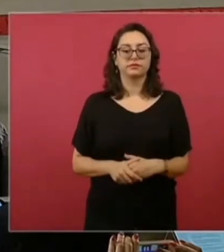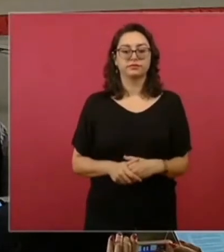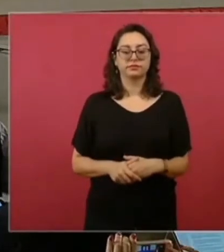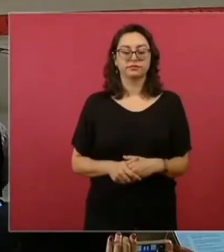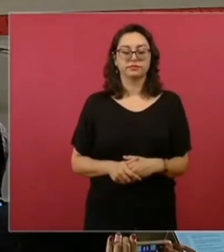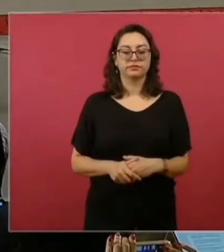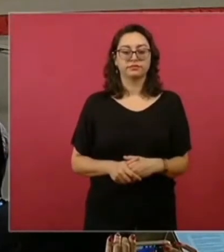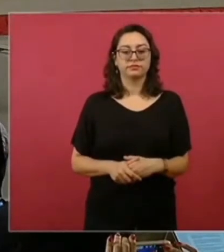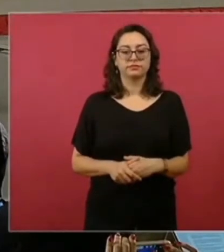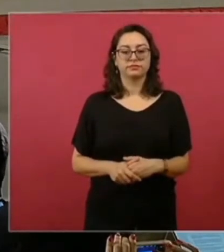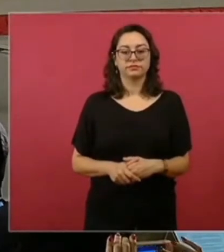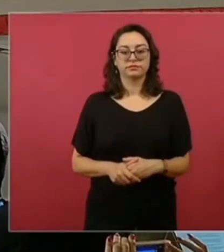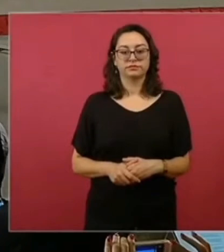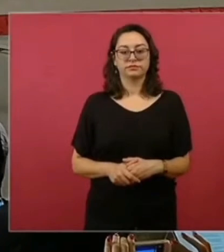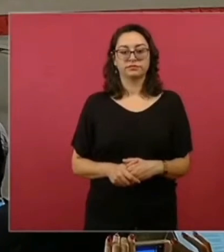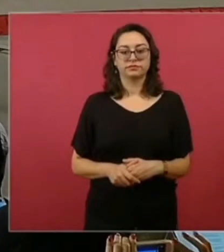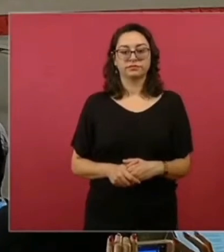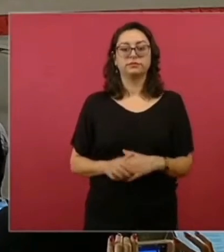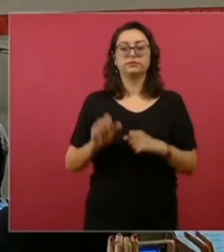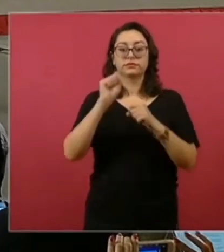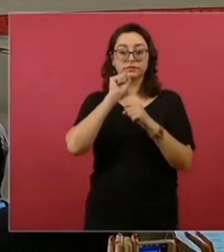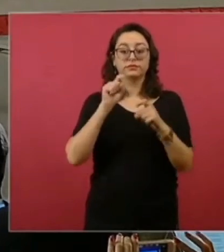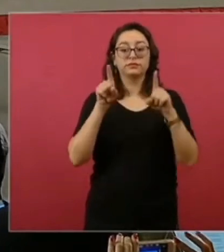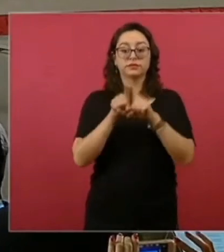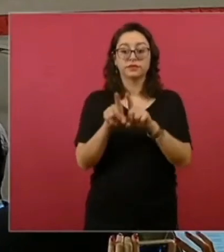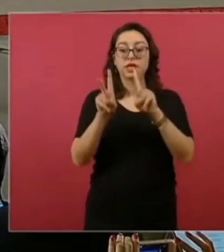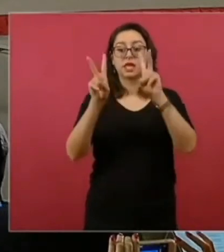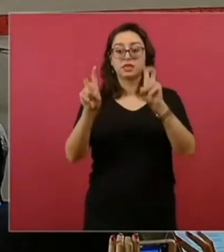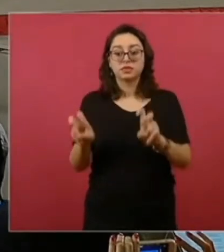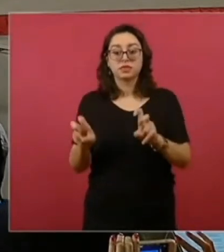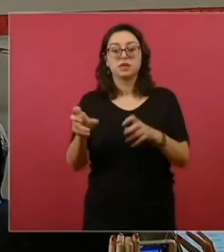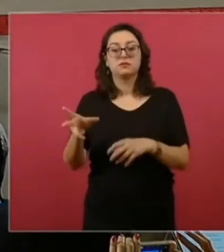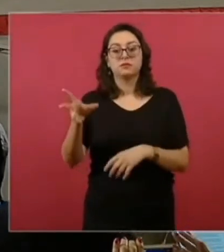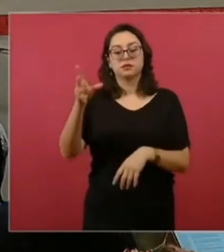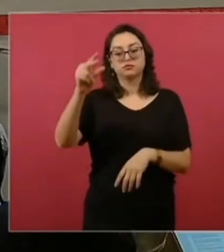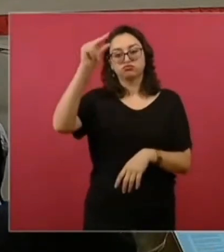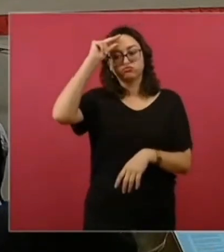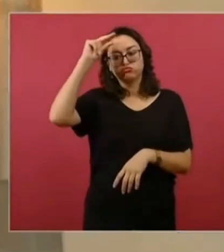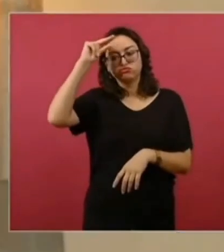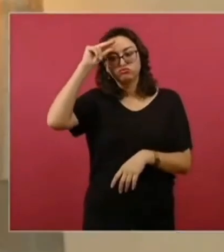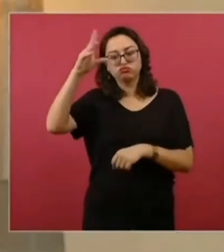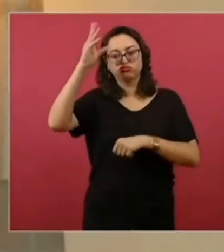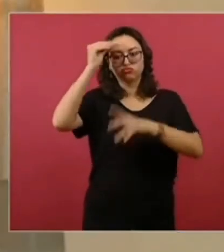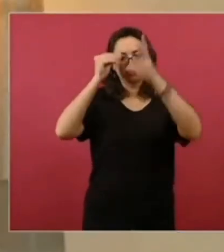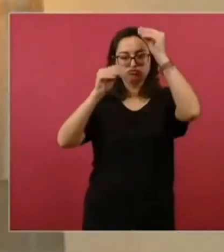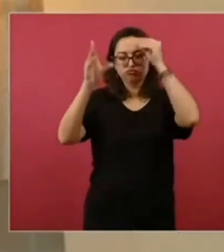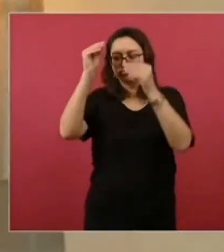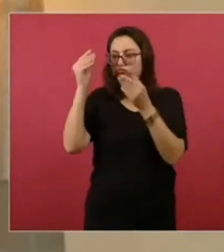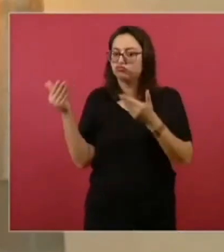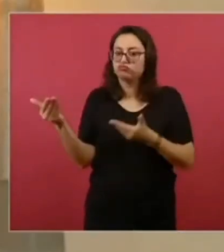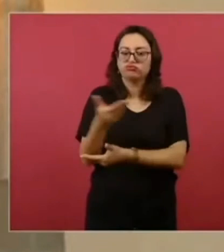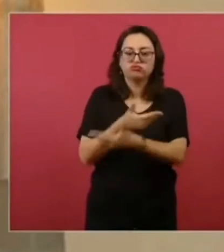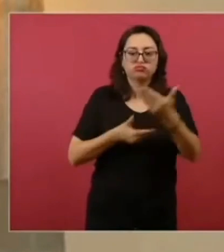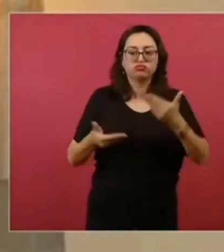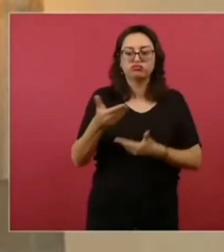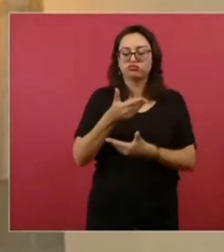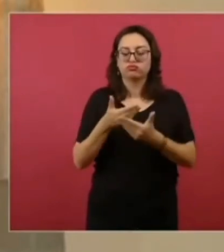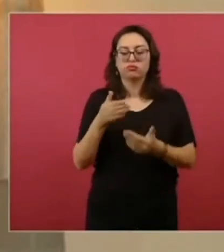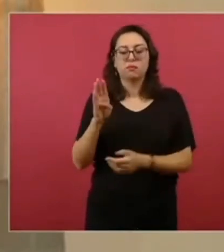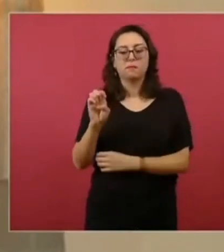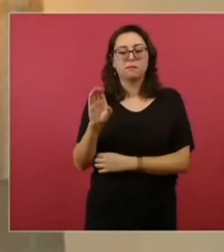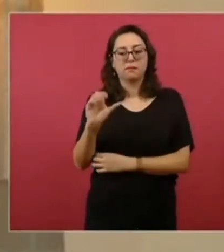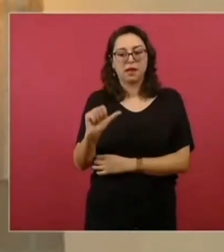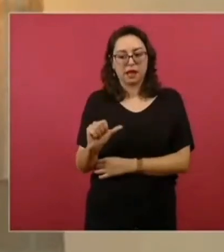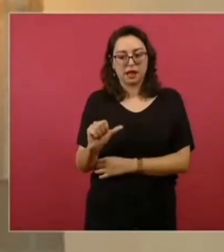También tenemos intercambios académicos. Durante el 2020 se bajó un poco el intercambio en becas porque las becas que nos